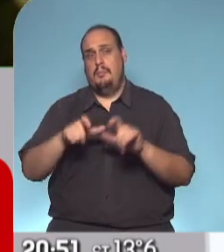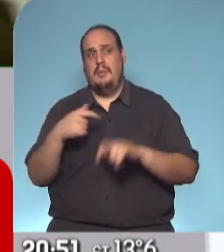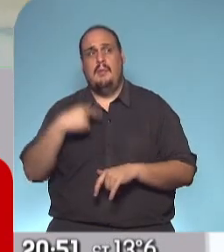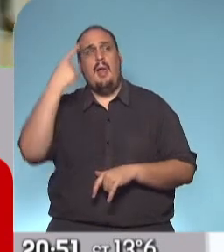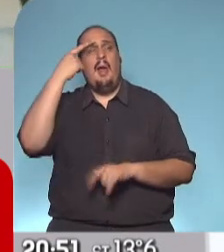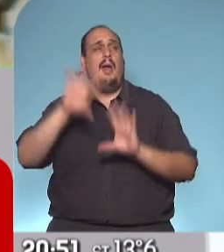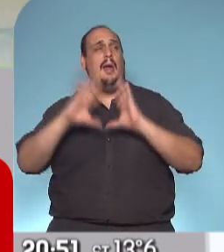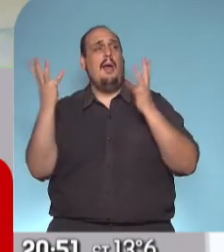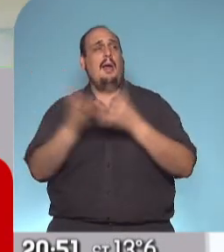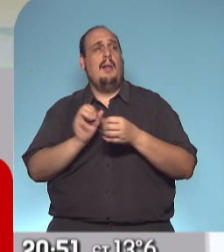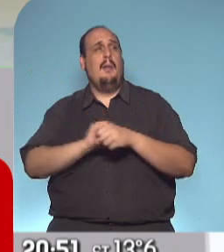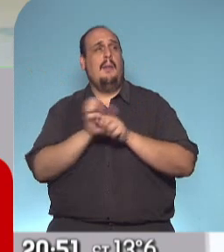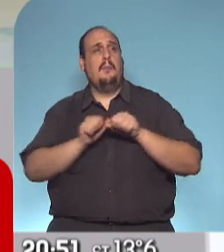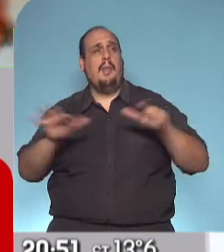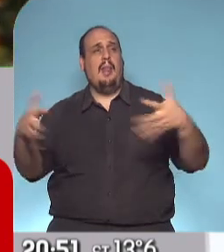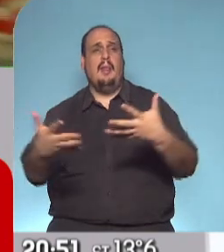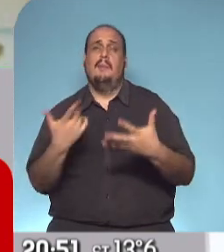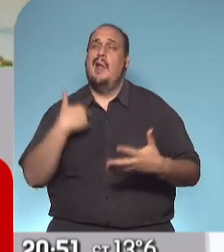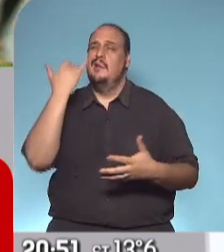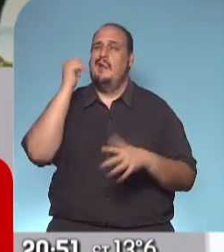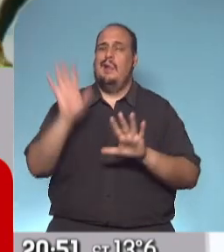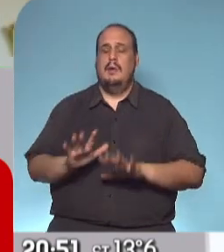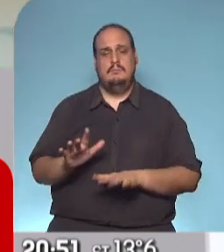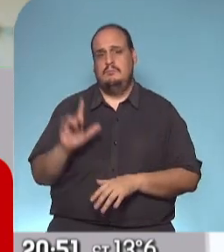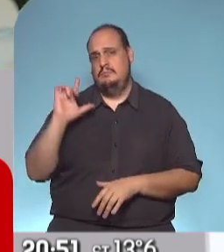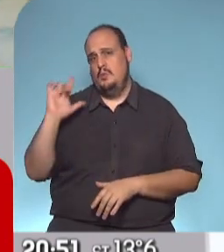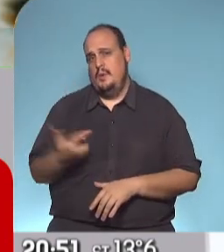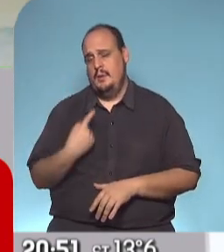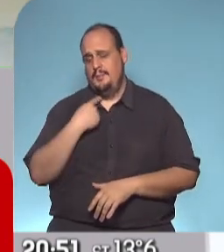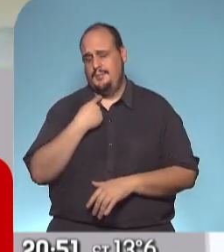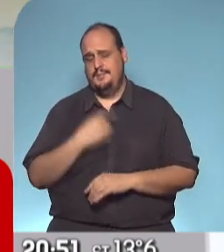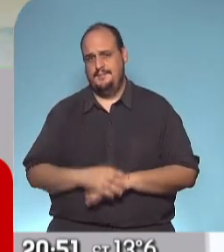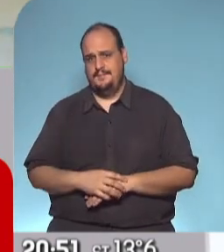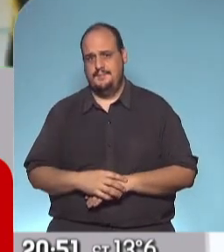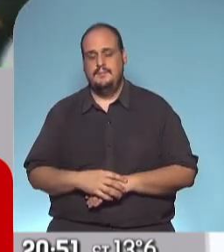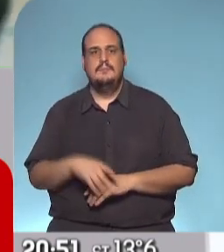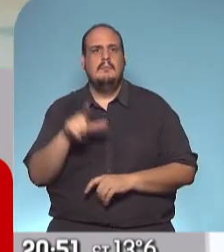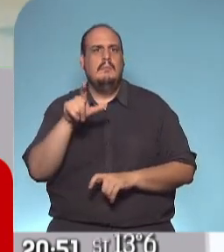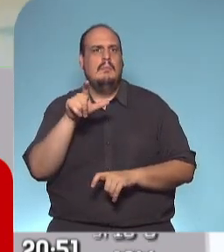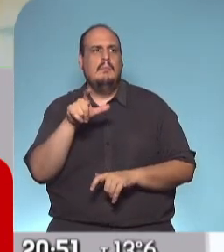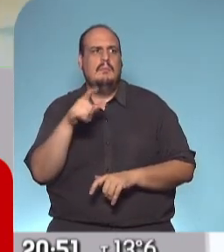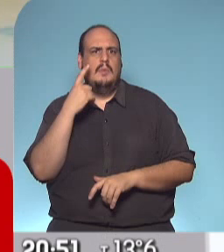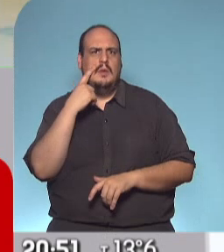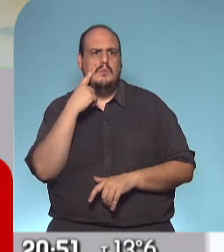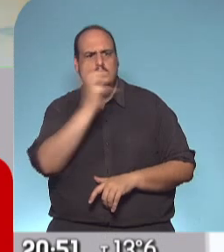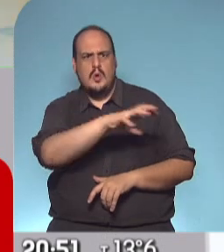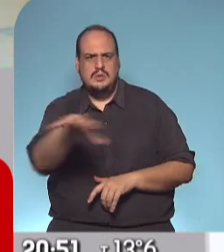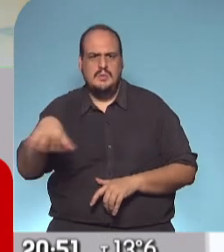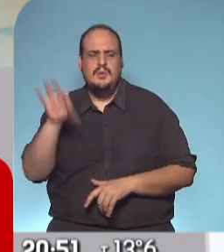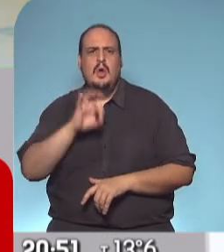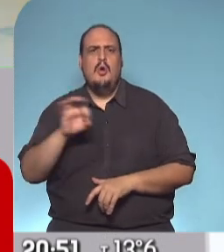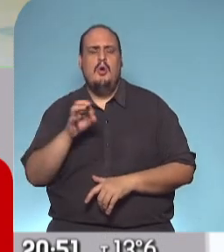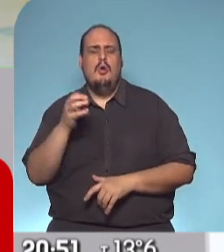que se puede hacer en este momento con lo que tenemos. Para ningún distrito y para ningún funcionario. Era con un tiempo,